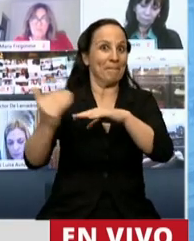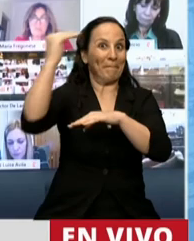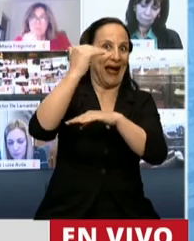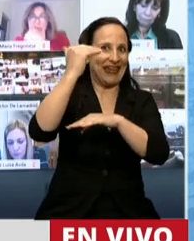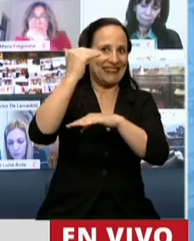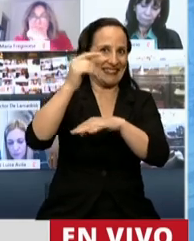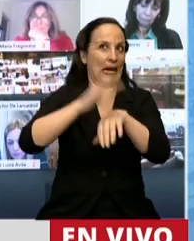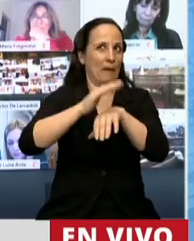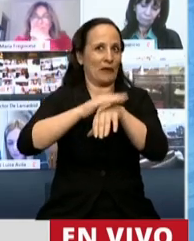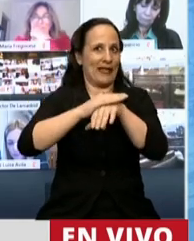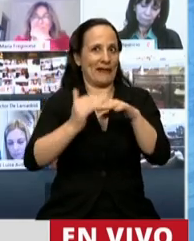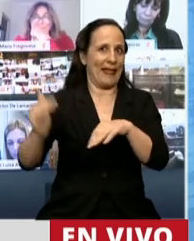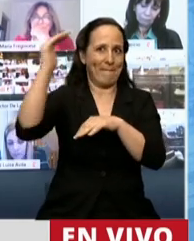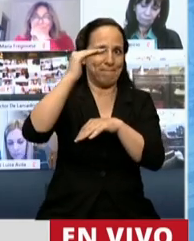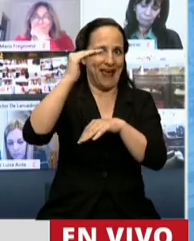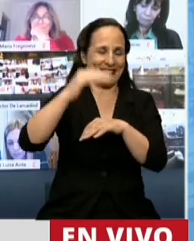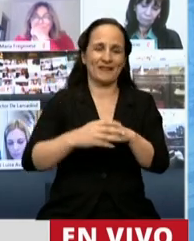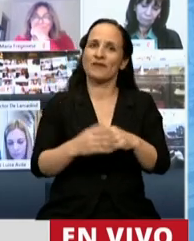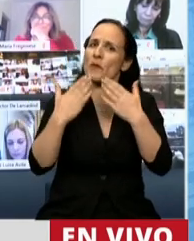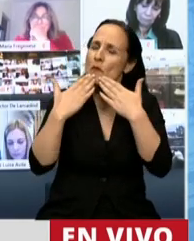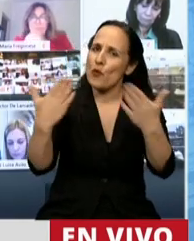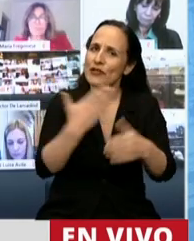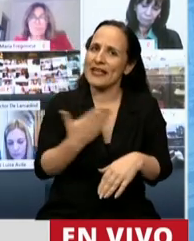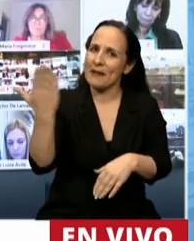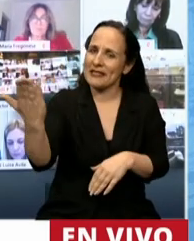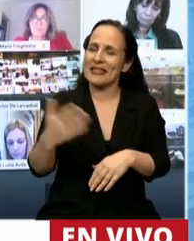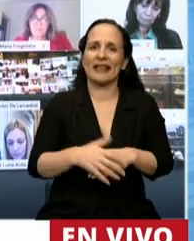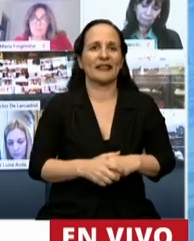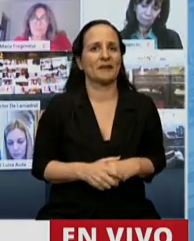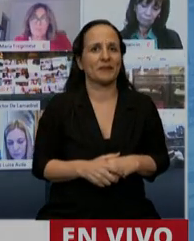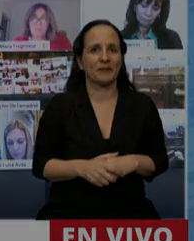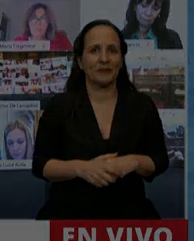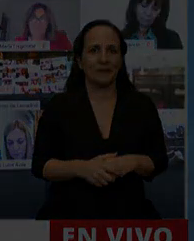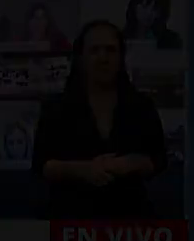y con mayor responsabilidad de demanda. Muchas gracias, señor presidente. Gracias, diputado Aisega.